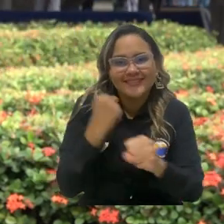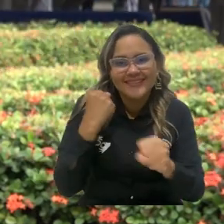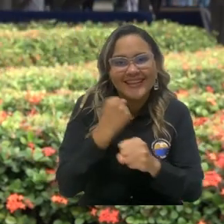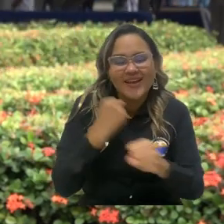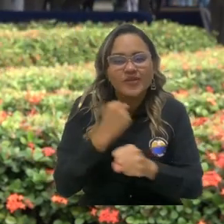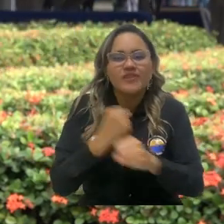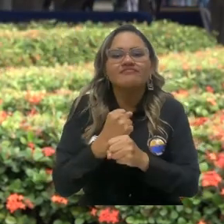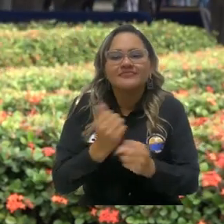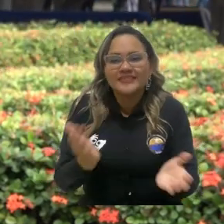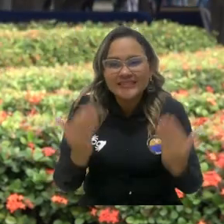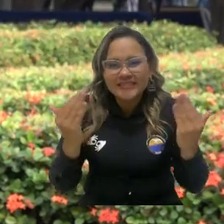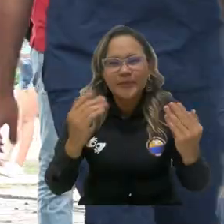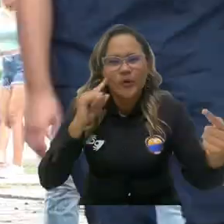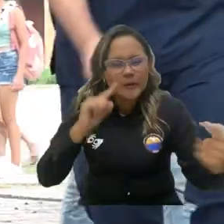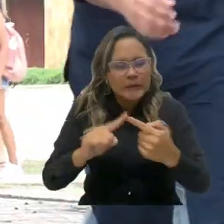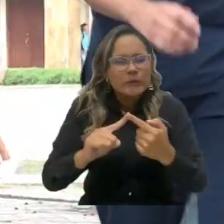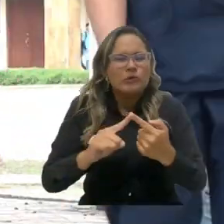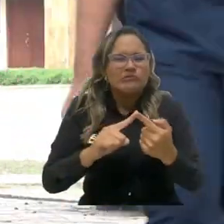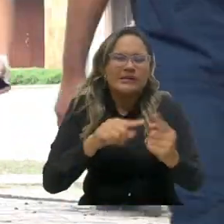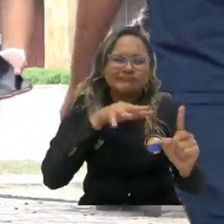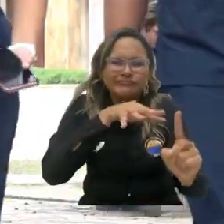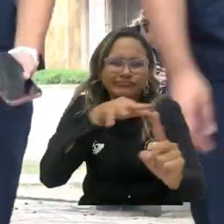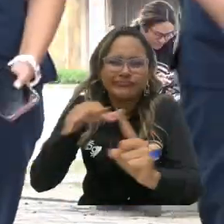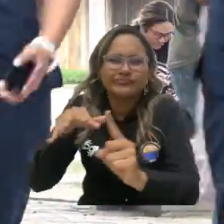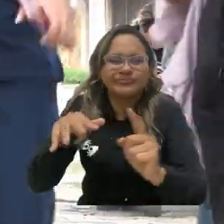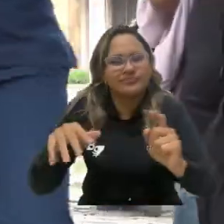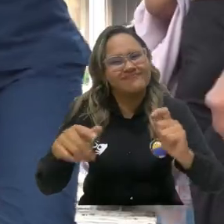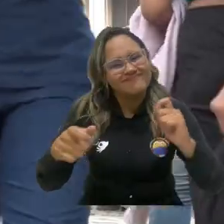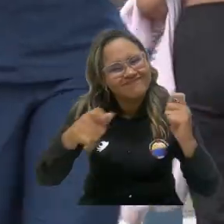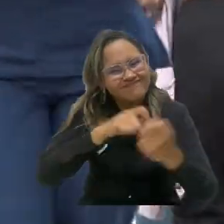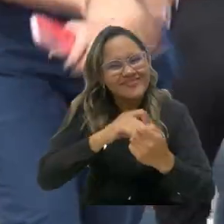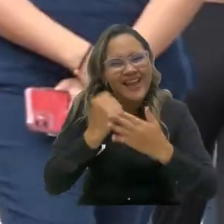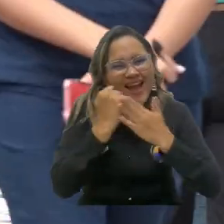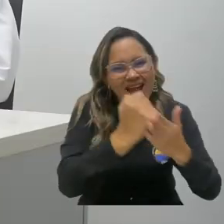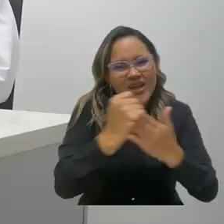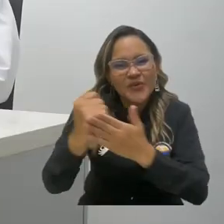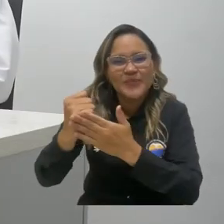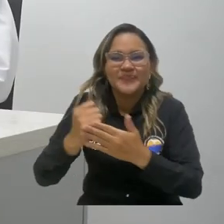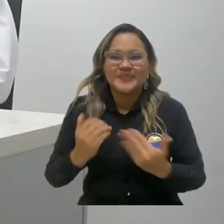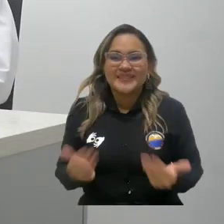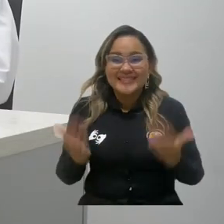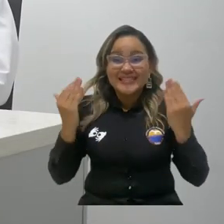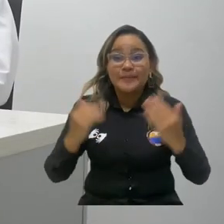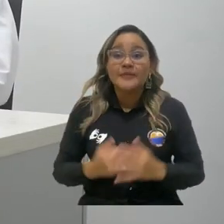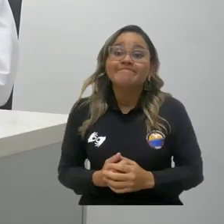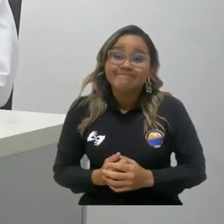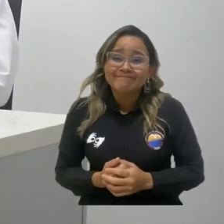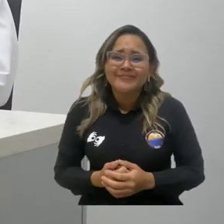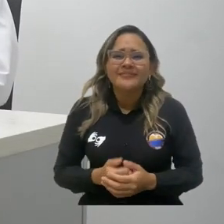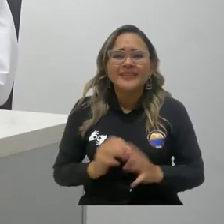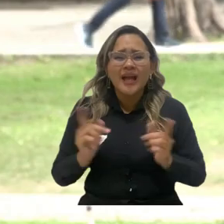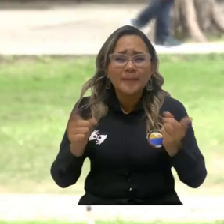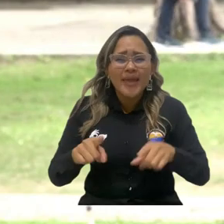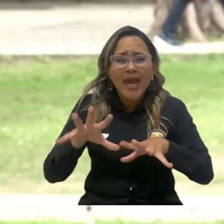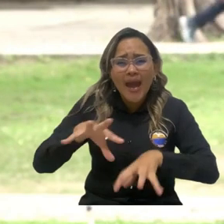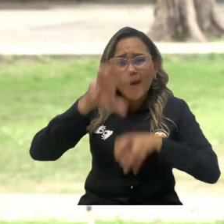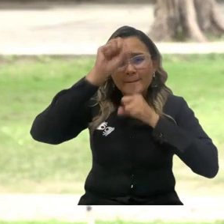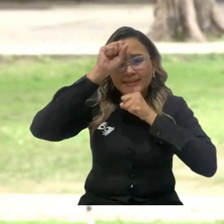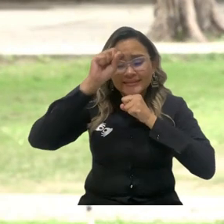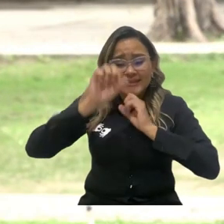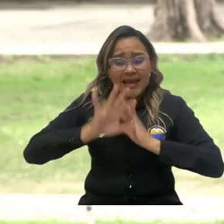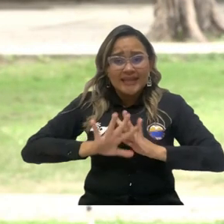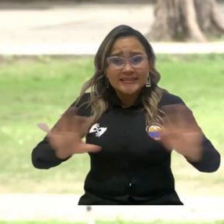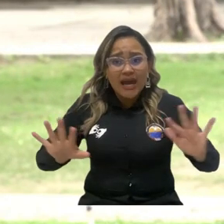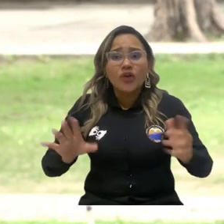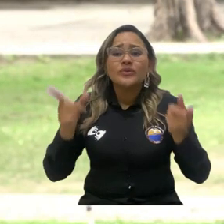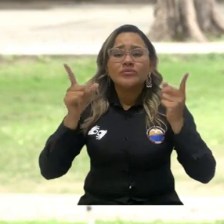que nos permite contar con esa posibilidad de transformar esas realidades sociales. Brindando el aprendizaje que ya hemos tenido, pero no